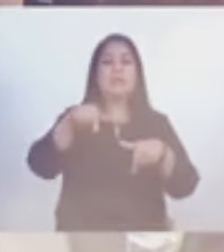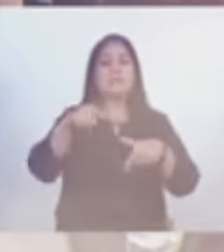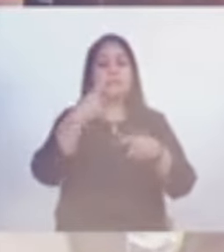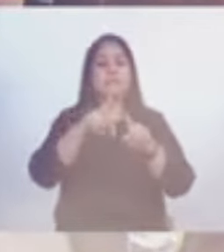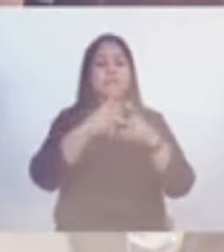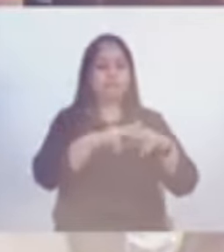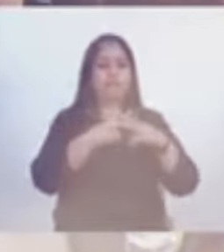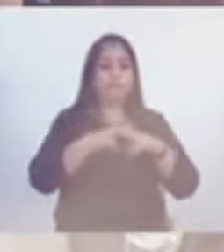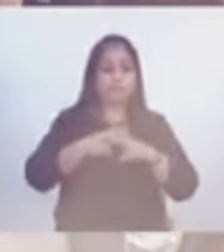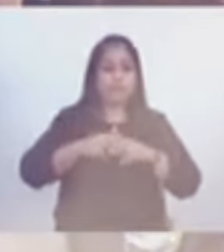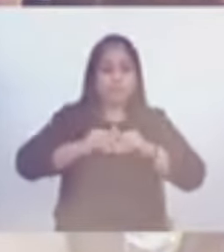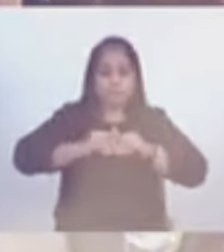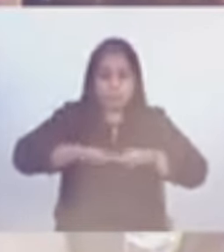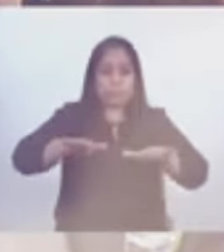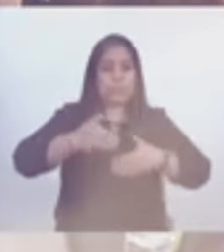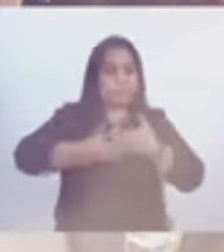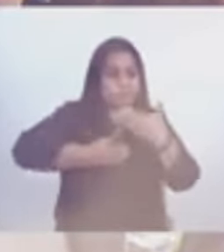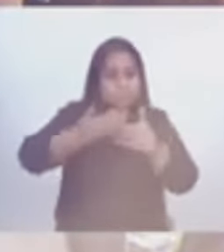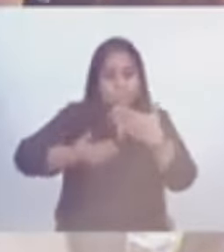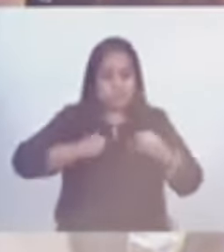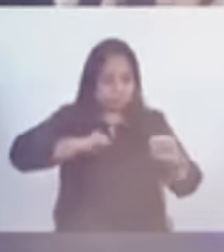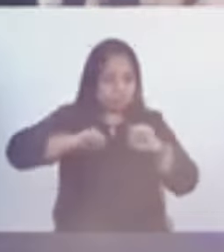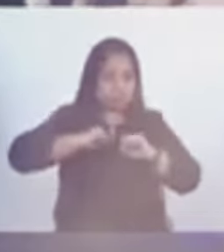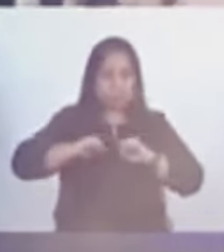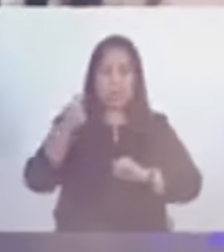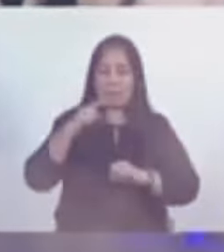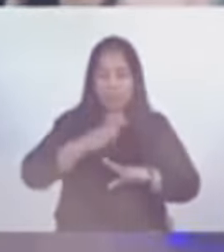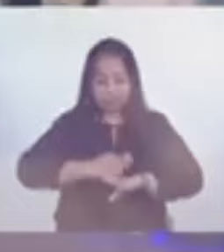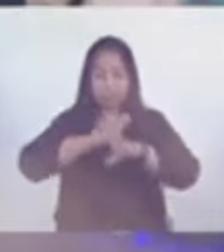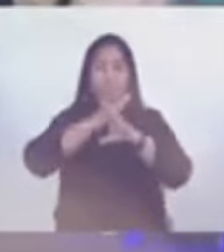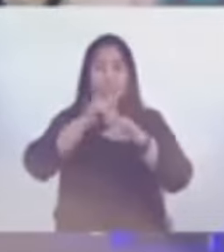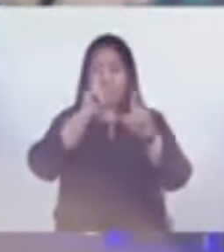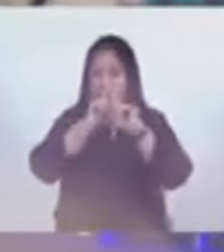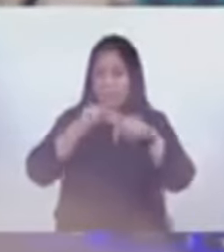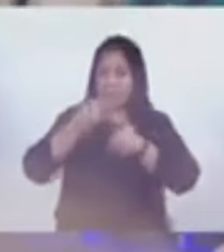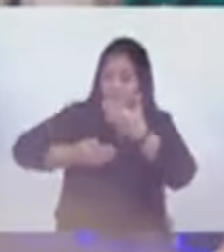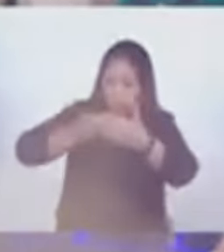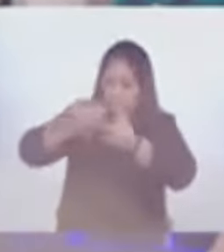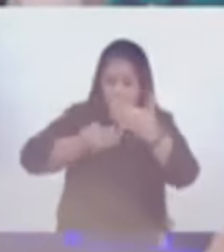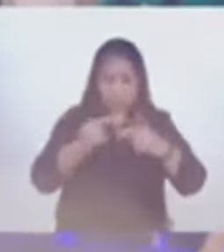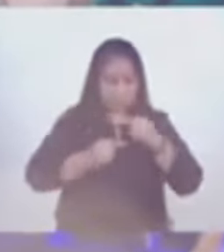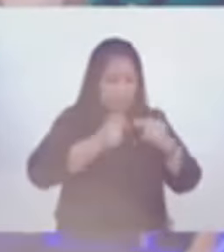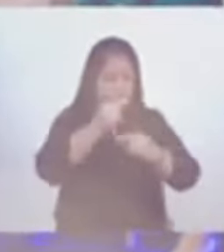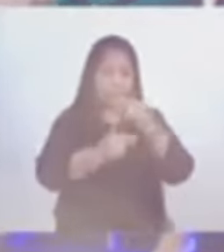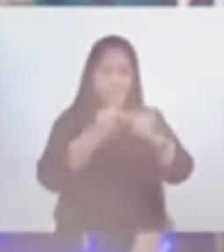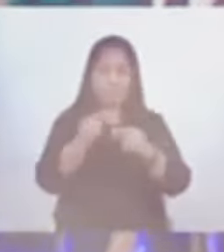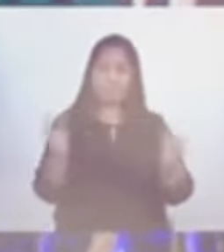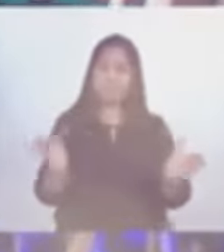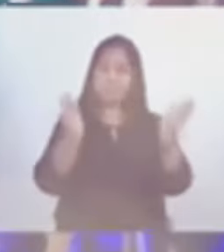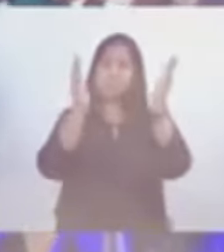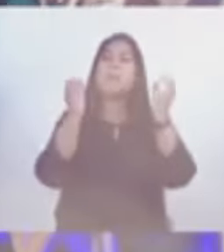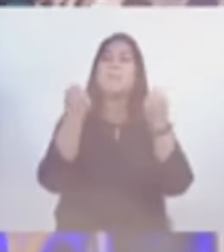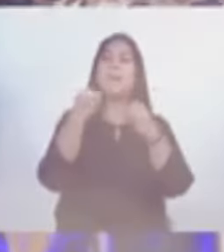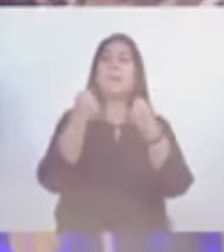van a permitir ir trabajando para poder garantizar que de manera gradual, pero segura y progresiva, vayamos